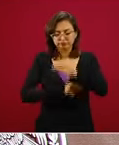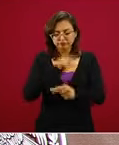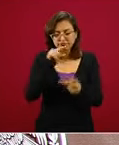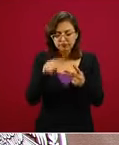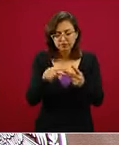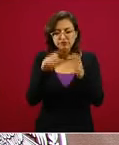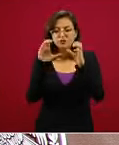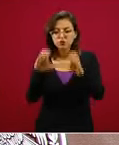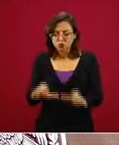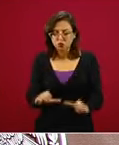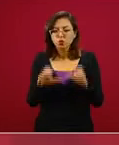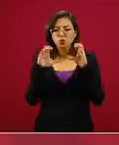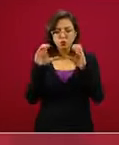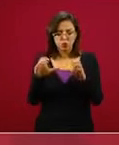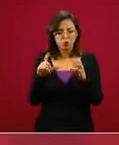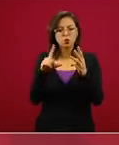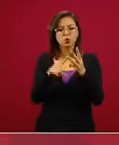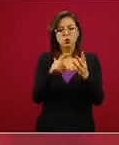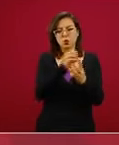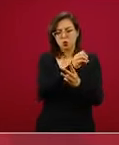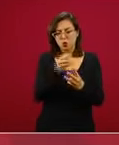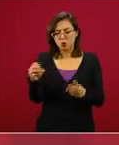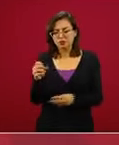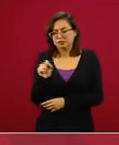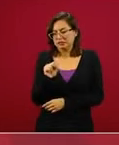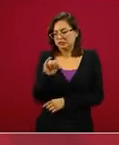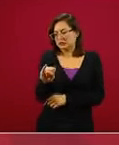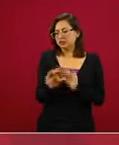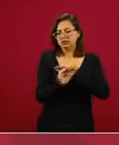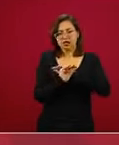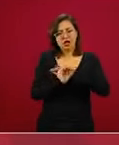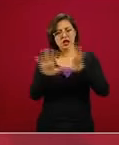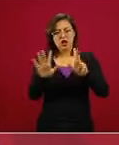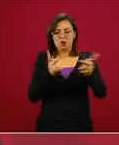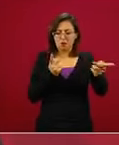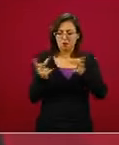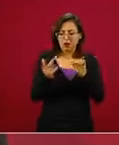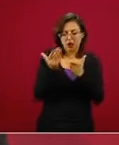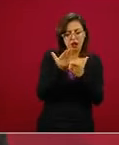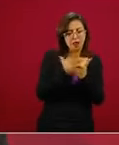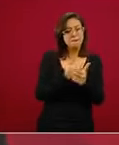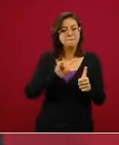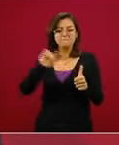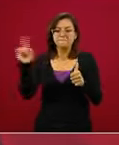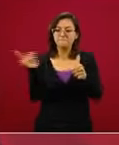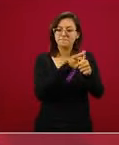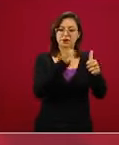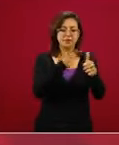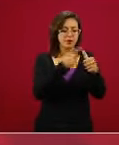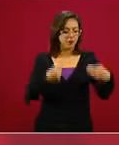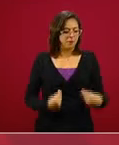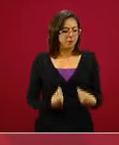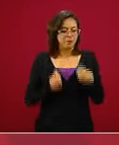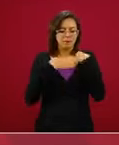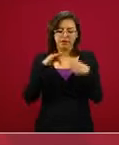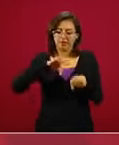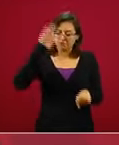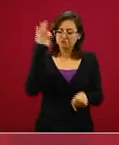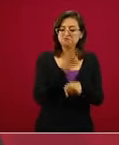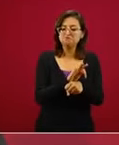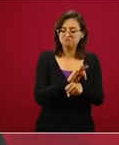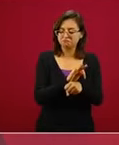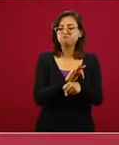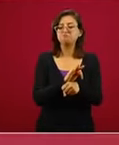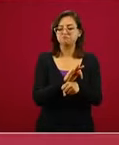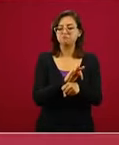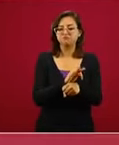primera instancia en un plan que incluye el salvar vidas como número uno que es el que tenemos y